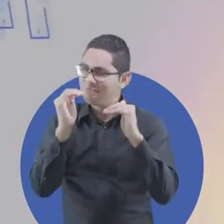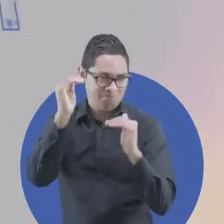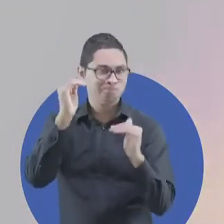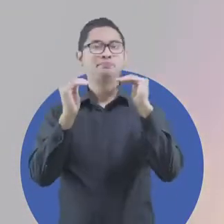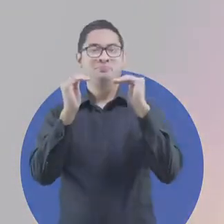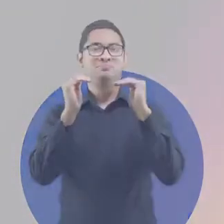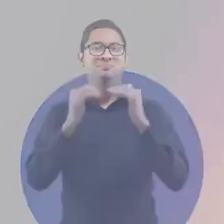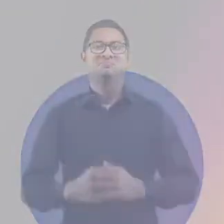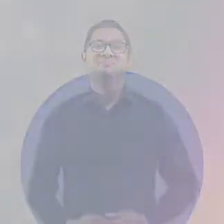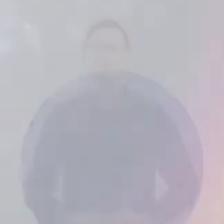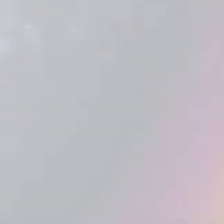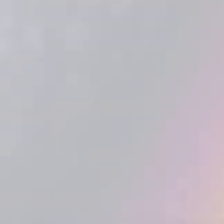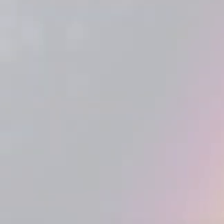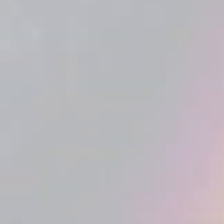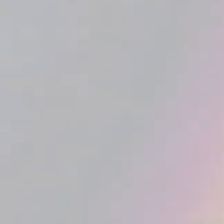cerrando brechas.